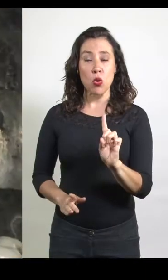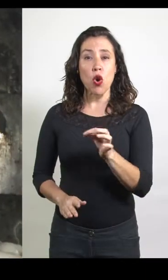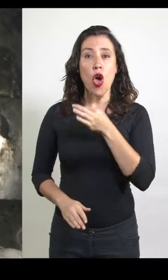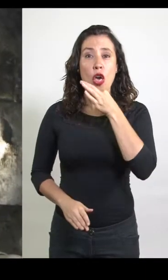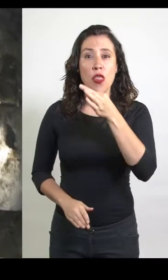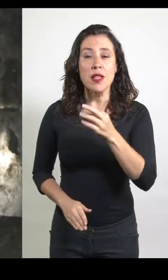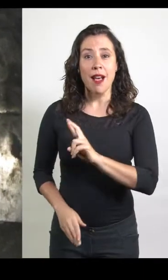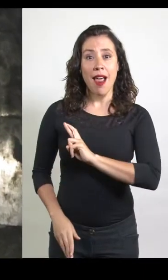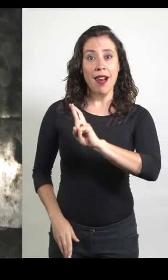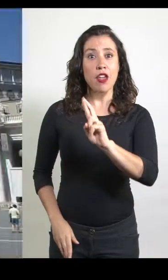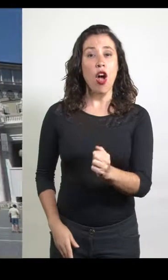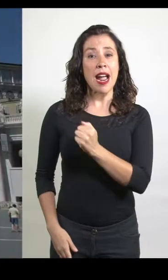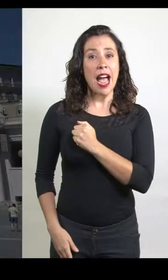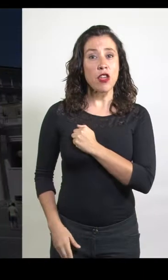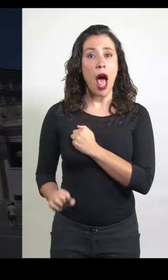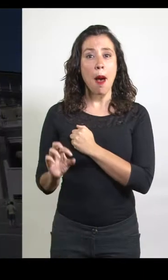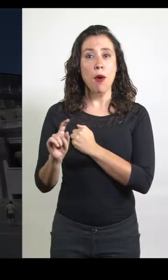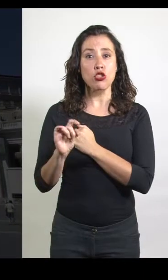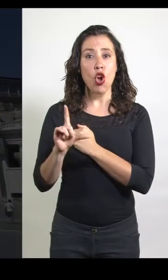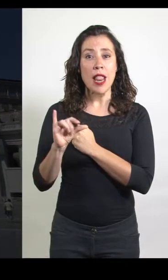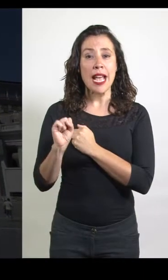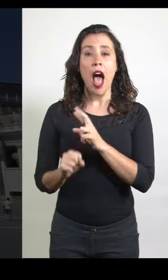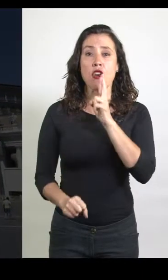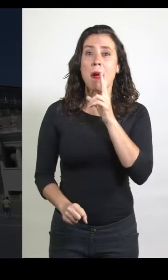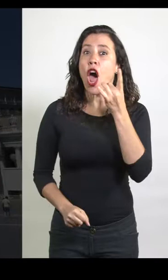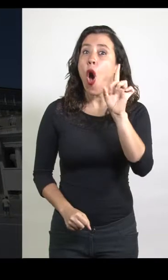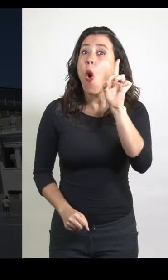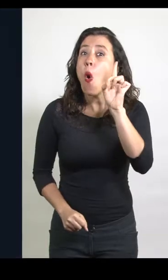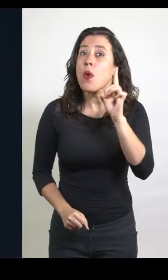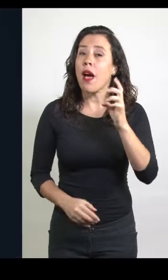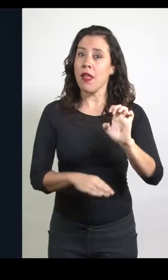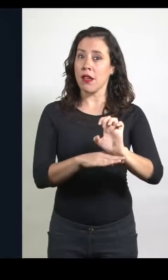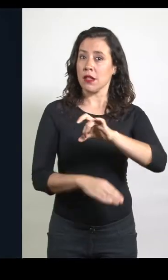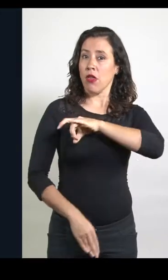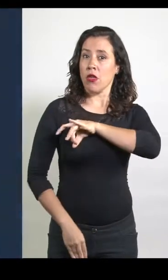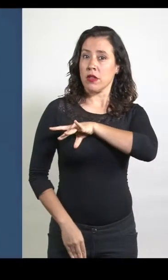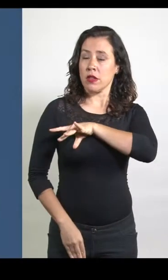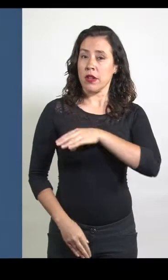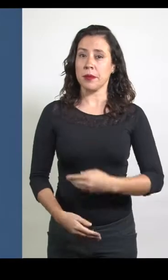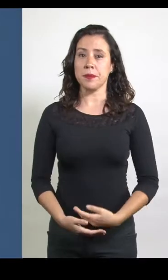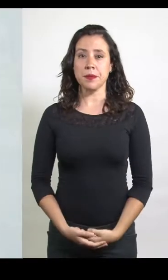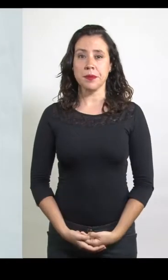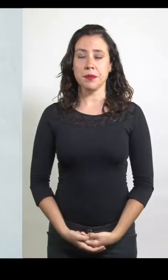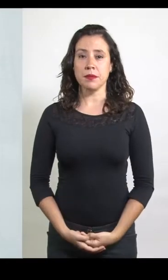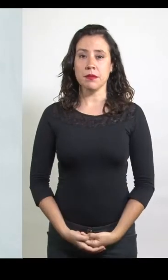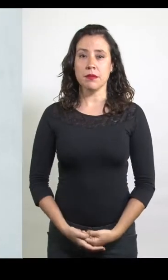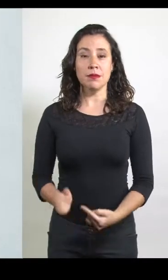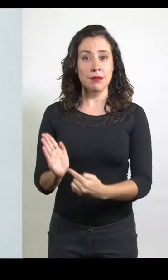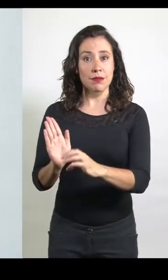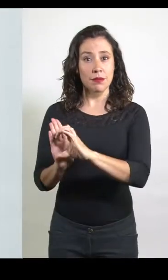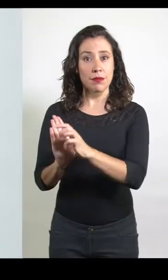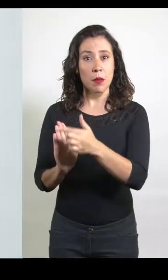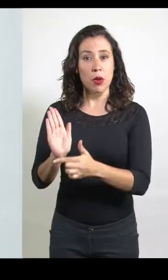expresó que la religión católica apostólica romana es la única y exclusiva del Estado de Chile. Según esta